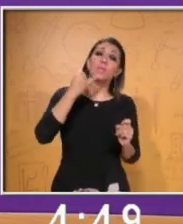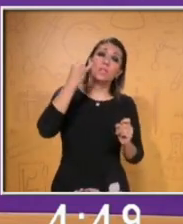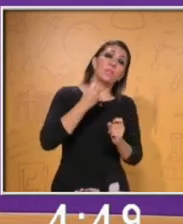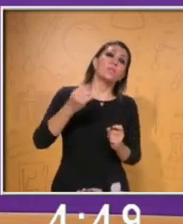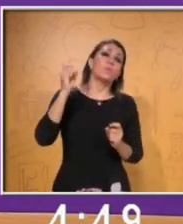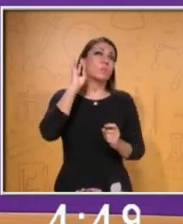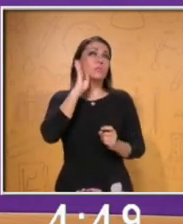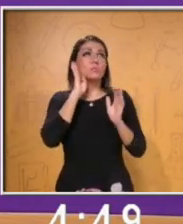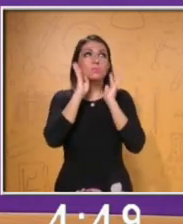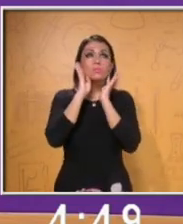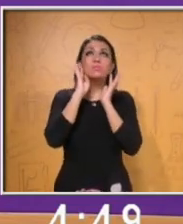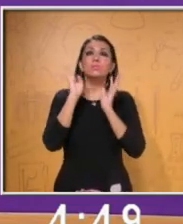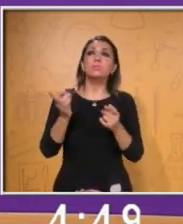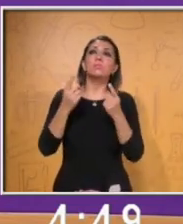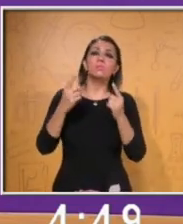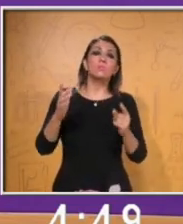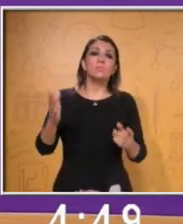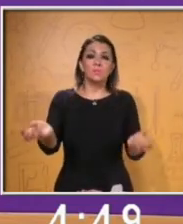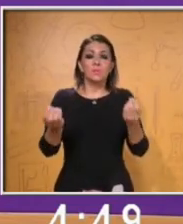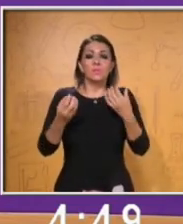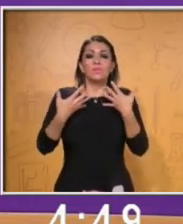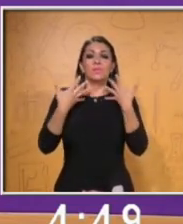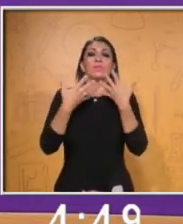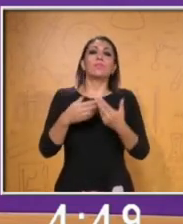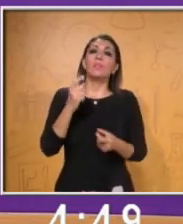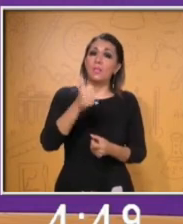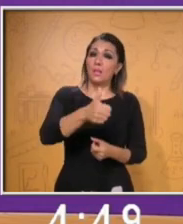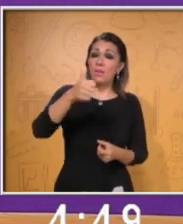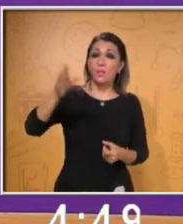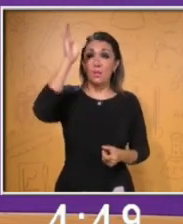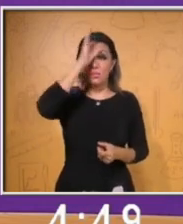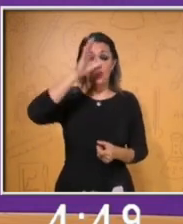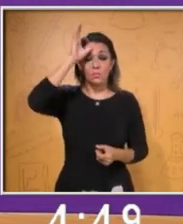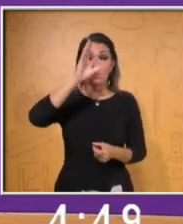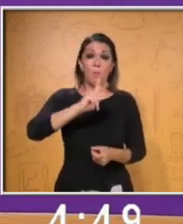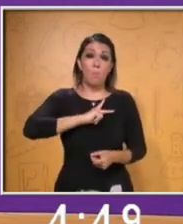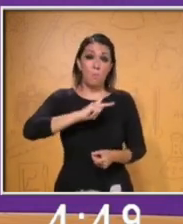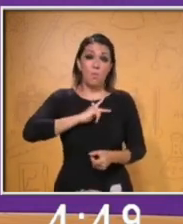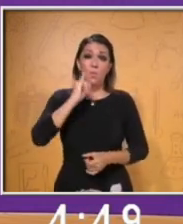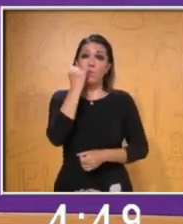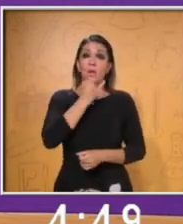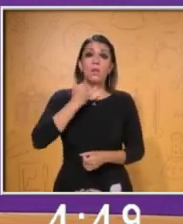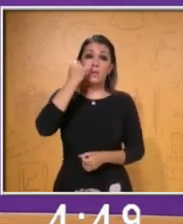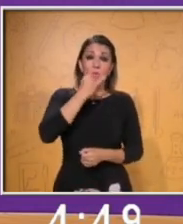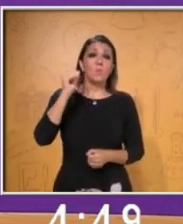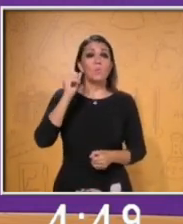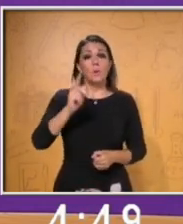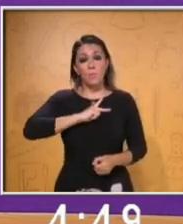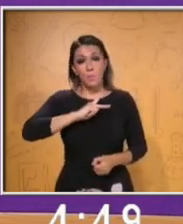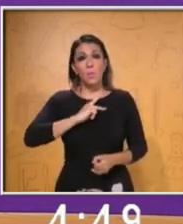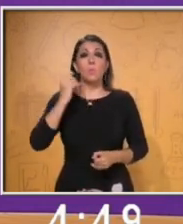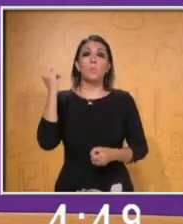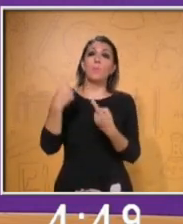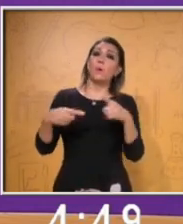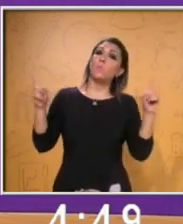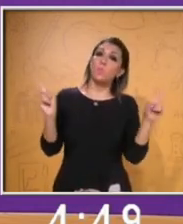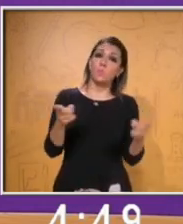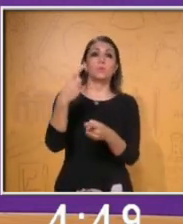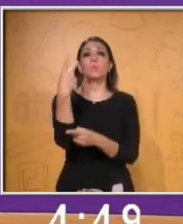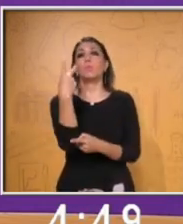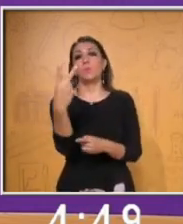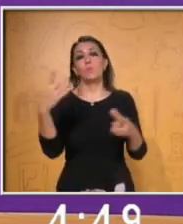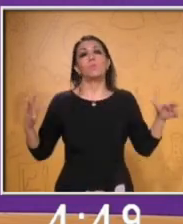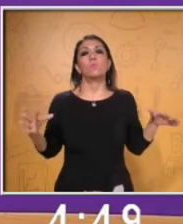cuna. Y recuerda que cada cultura tiene su propio idioma y también tiene su propia música, pero los dos están